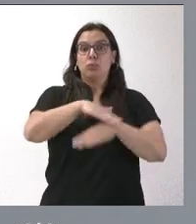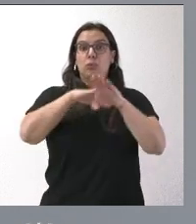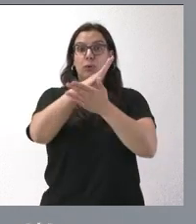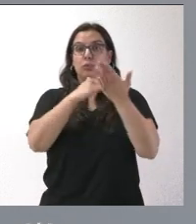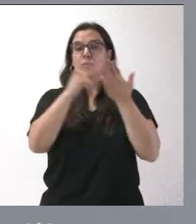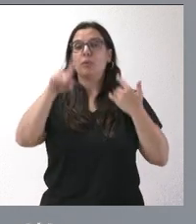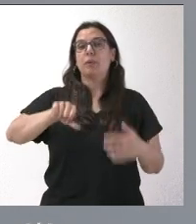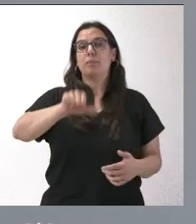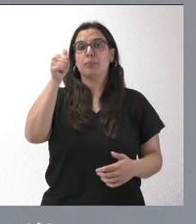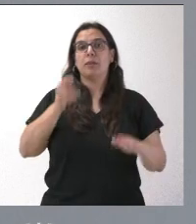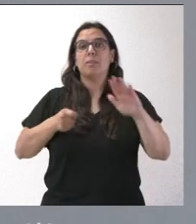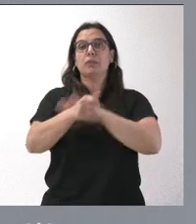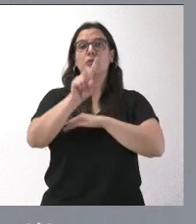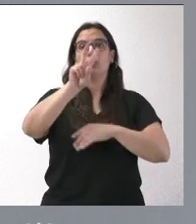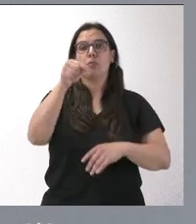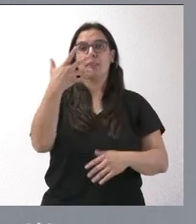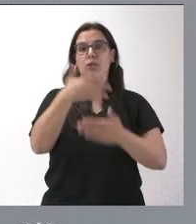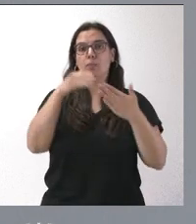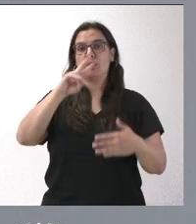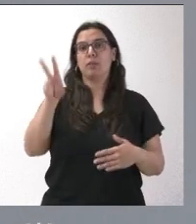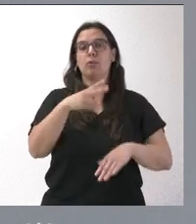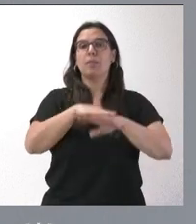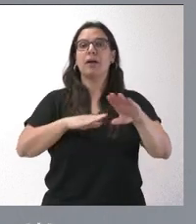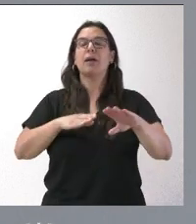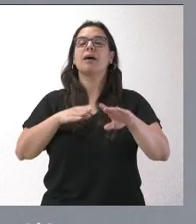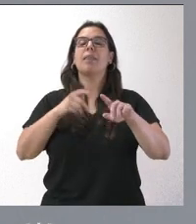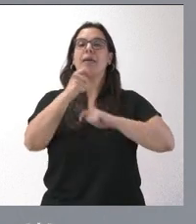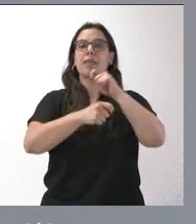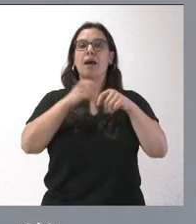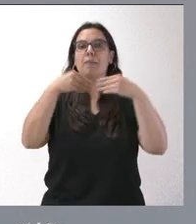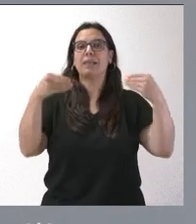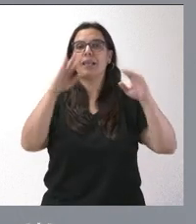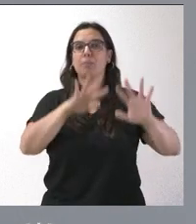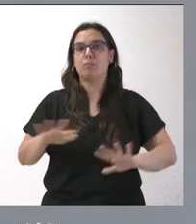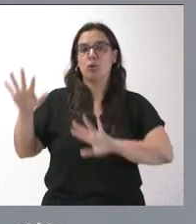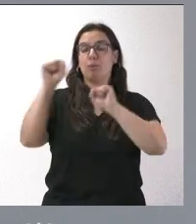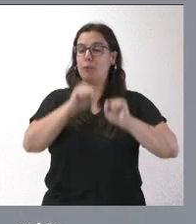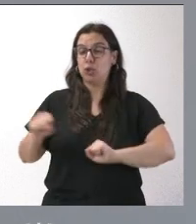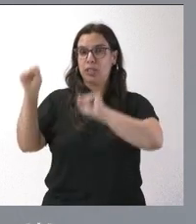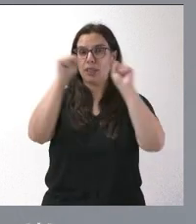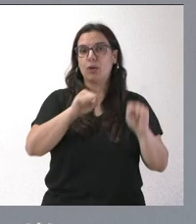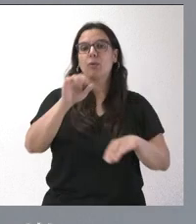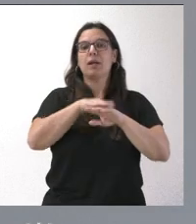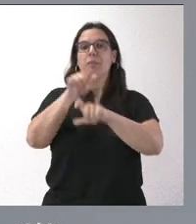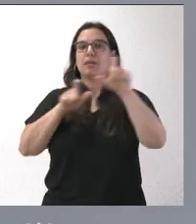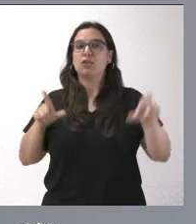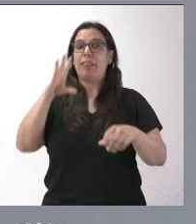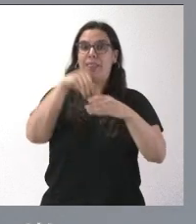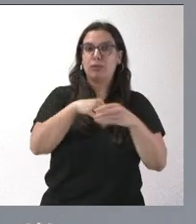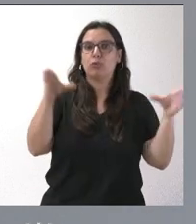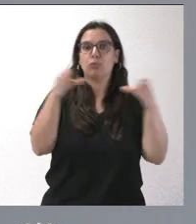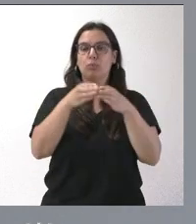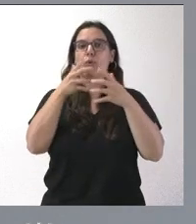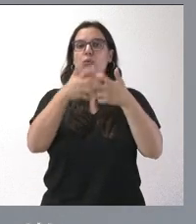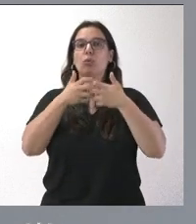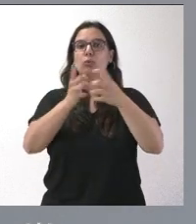la inversión de 2,5 millones de euros para el suministro de material de protección para las personas que forman parte del operativo de lucha